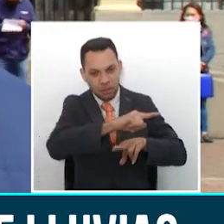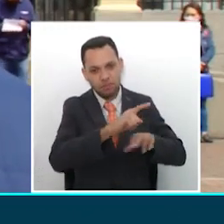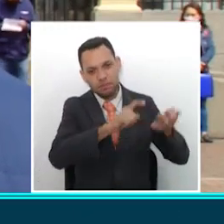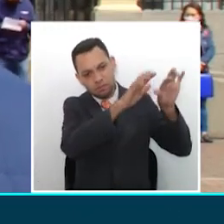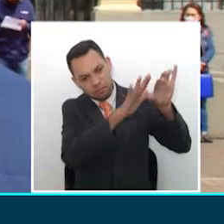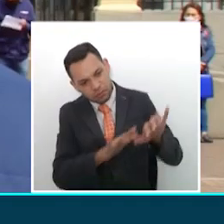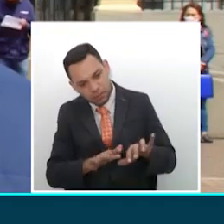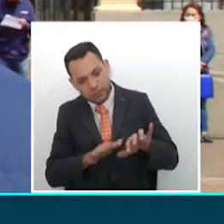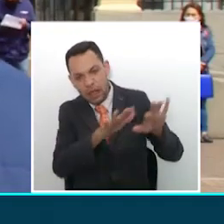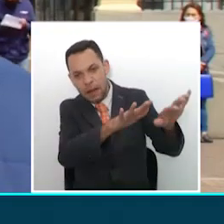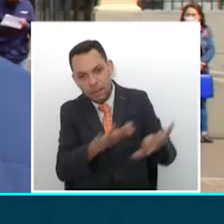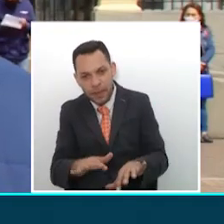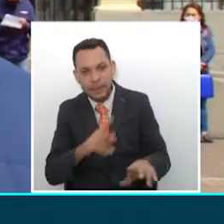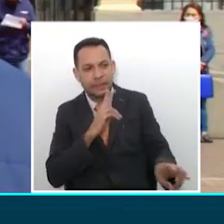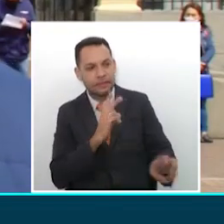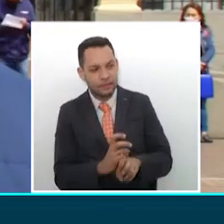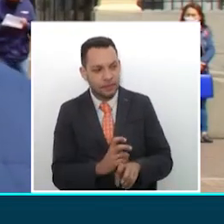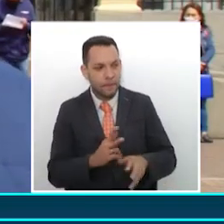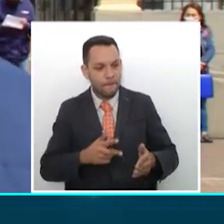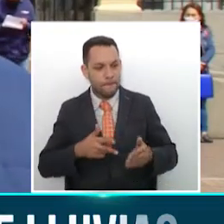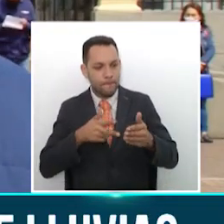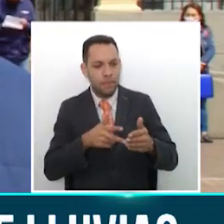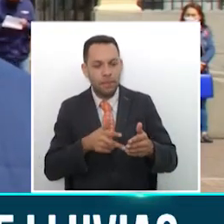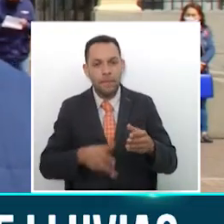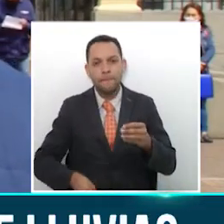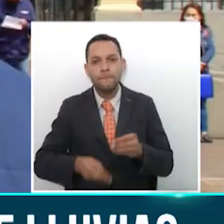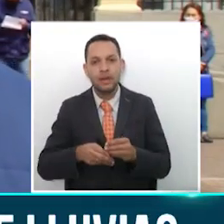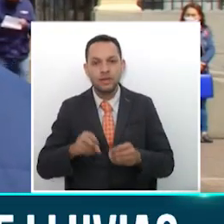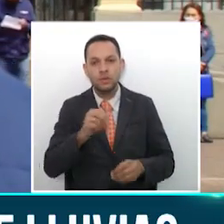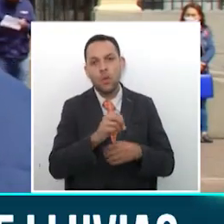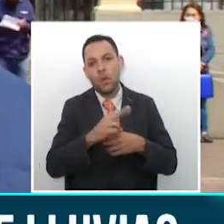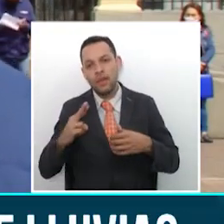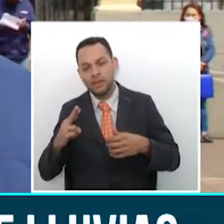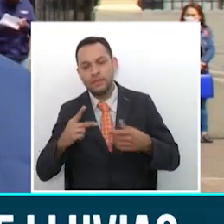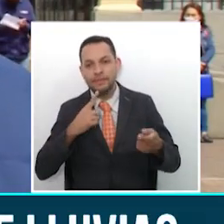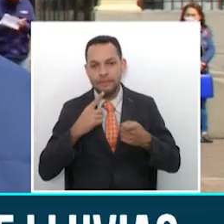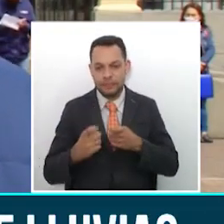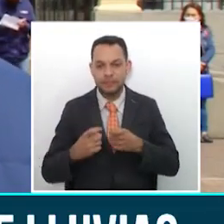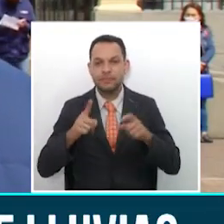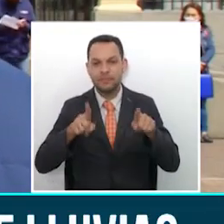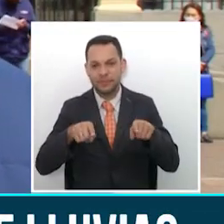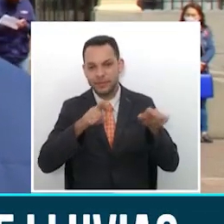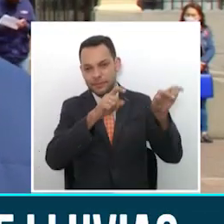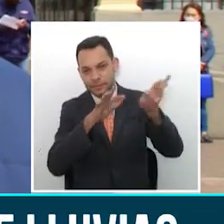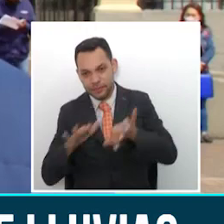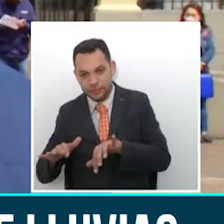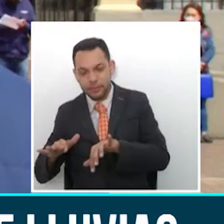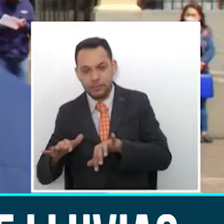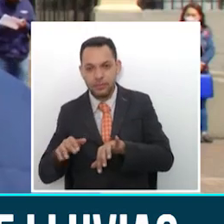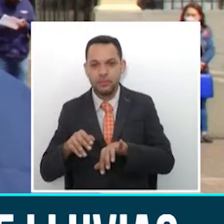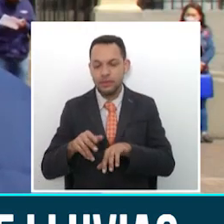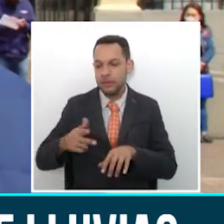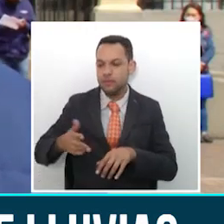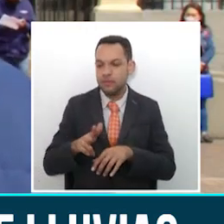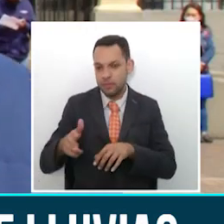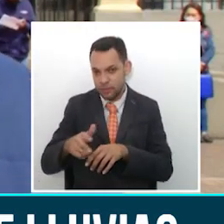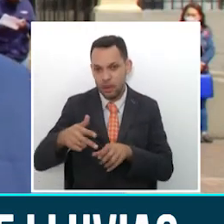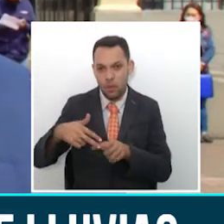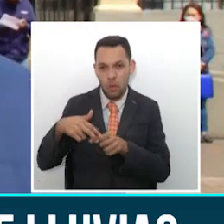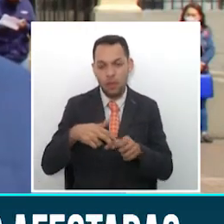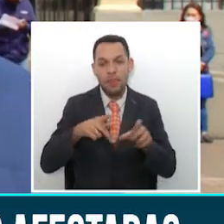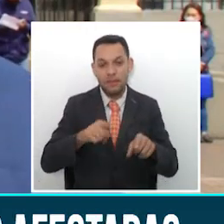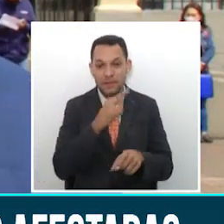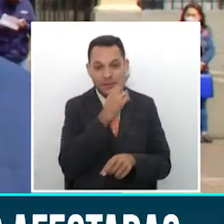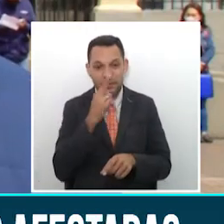red vial municipal y departamental. Al oriente del departamento hemos tenido algunos deslizamientos también en la red vial departamental y en la dorada algunos deslizamientos en la zona urbana